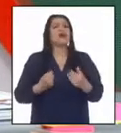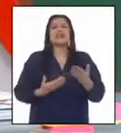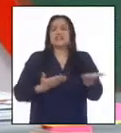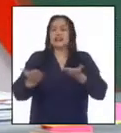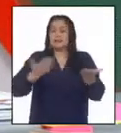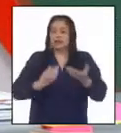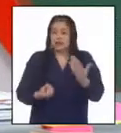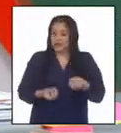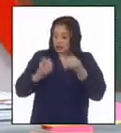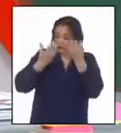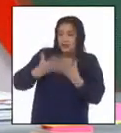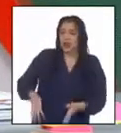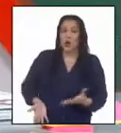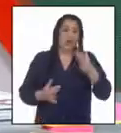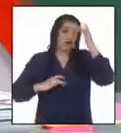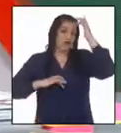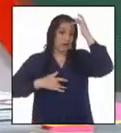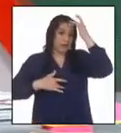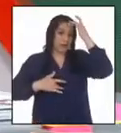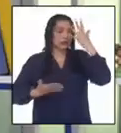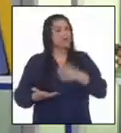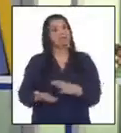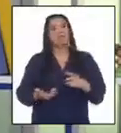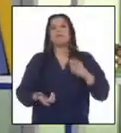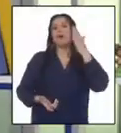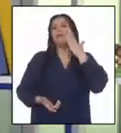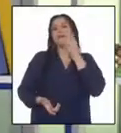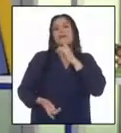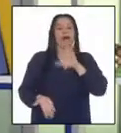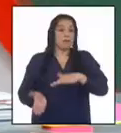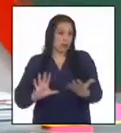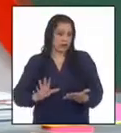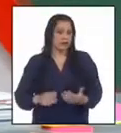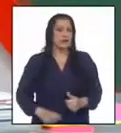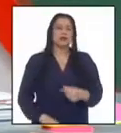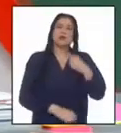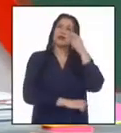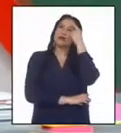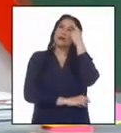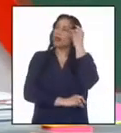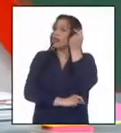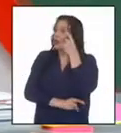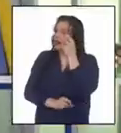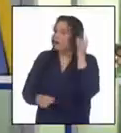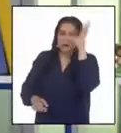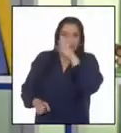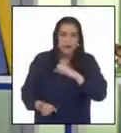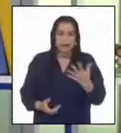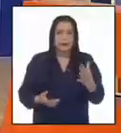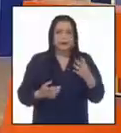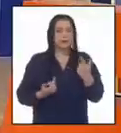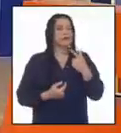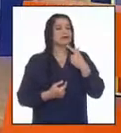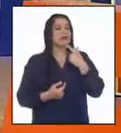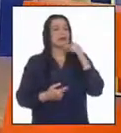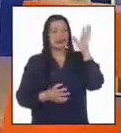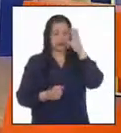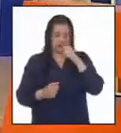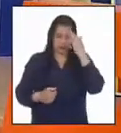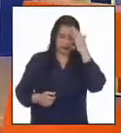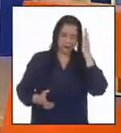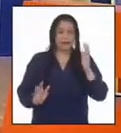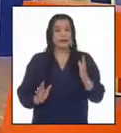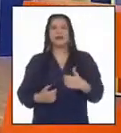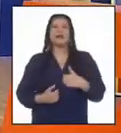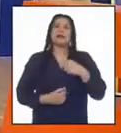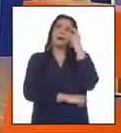situación de abandono, de enfermedad o de desgracia. ¡Junior! ¡Junior! ¿Sigues acá? Sí, sí,